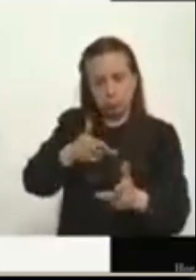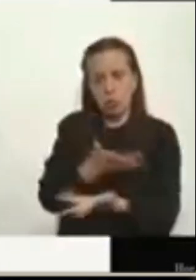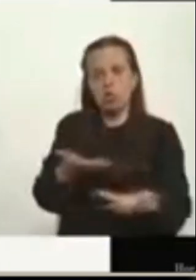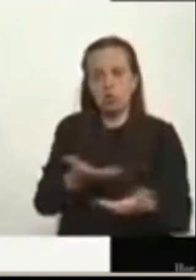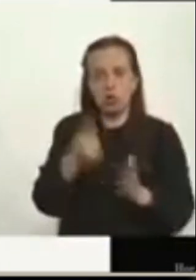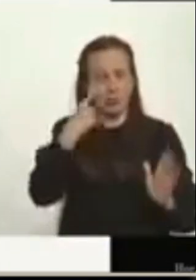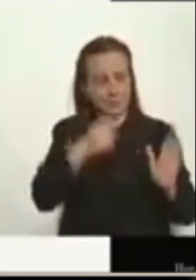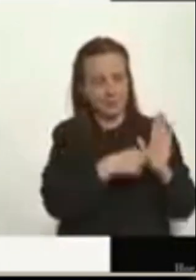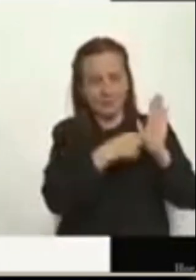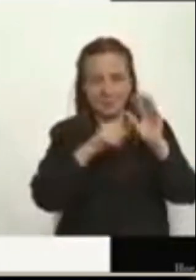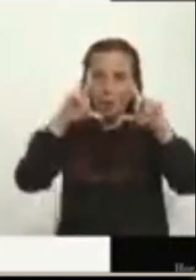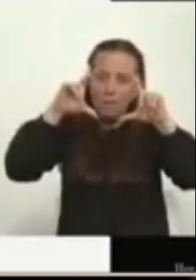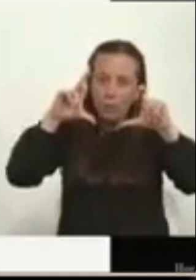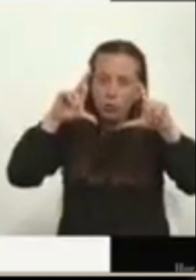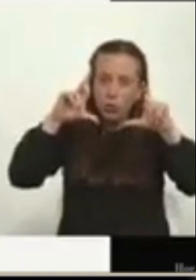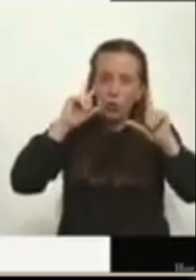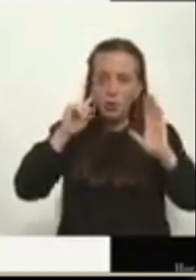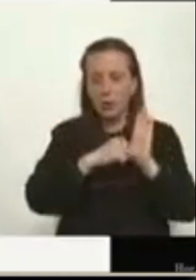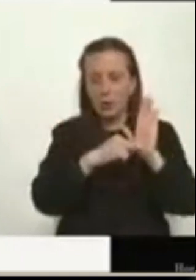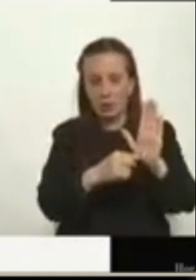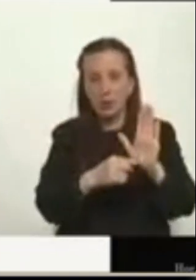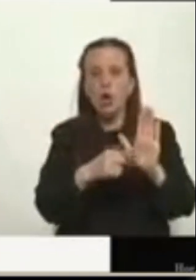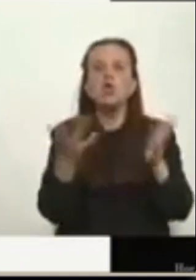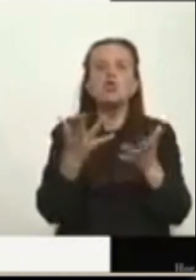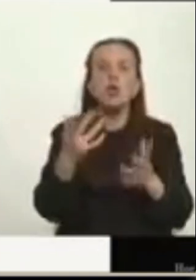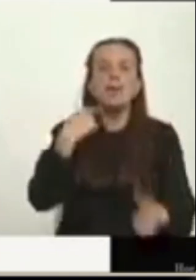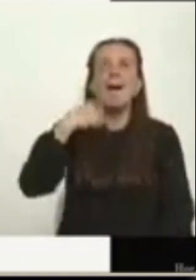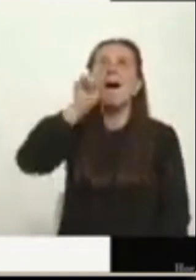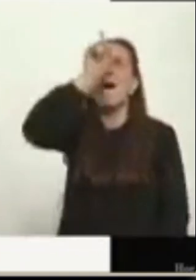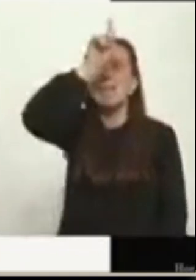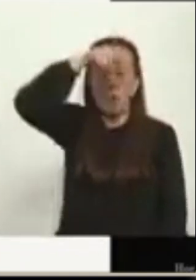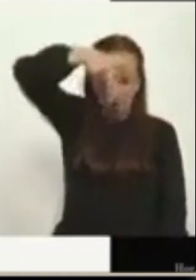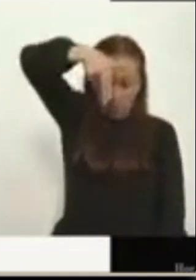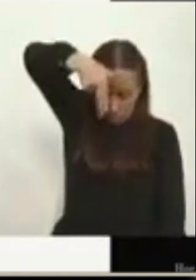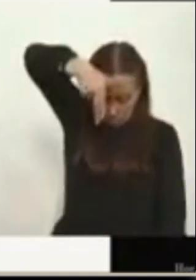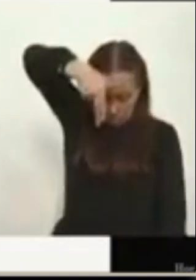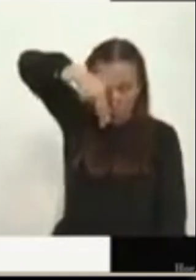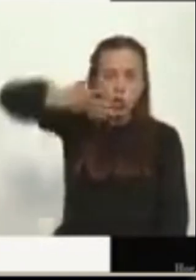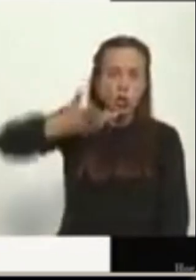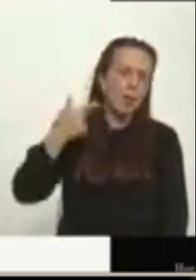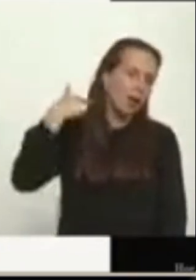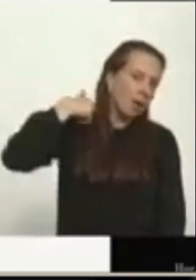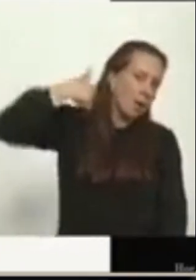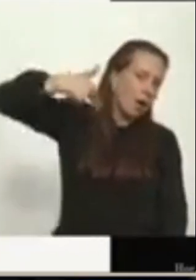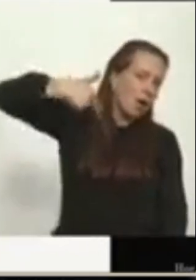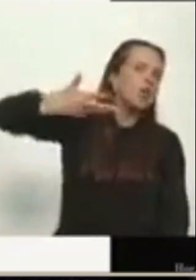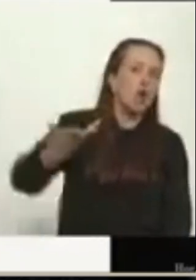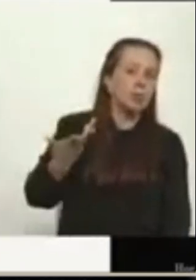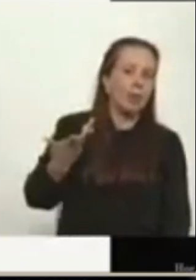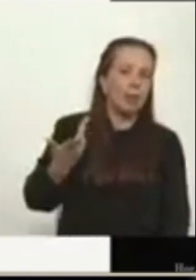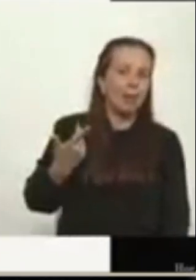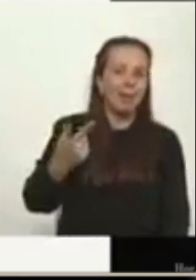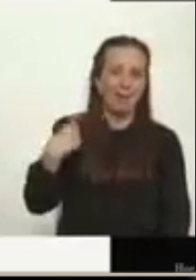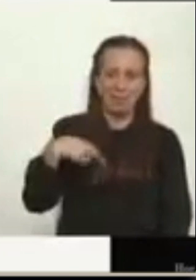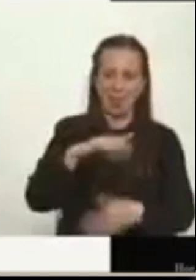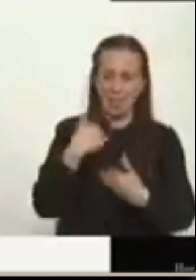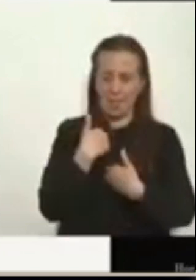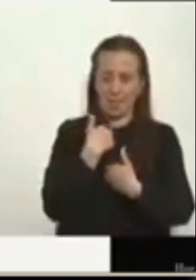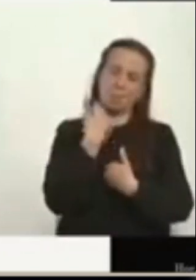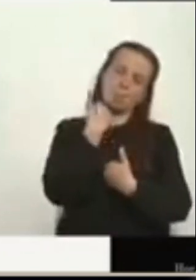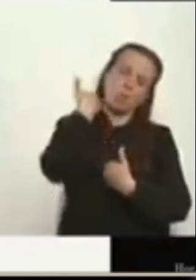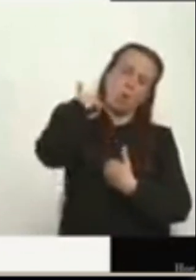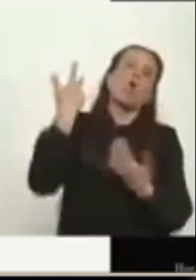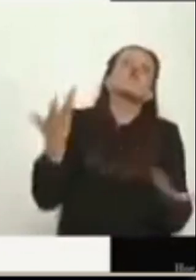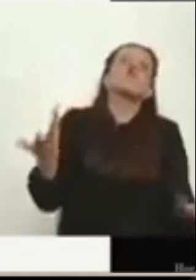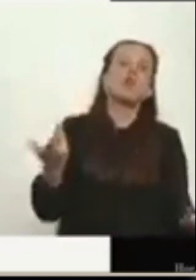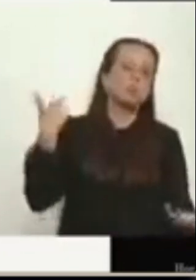en la primera imagen que hay un tiro que viene desde arriba, desde el cuello, hacia el esternón. Ese